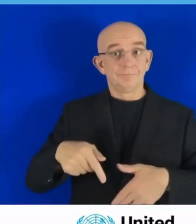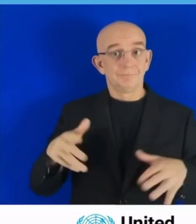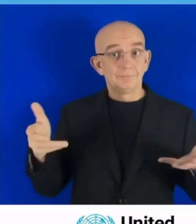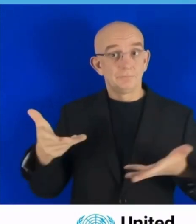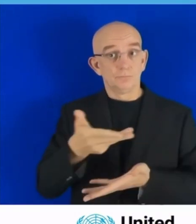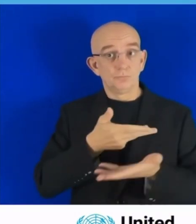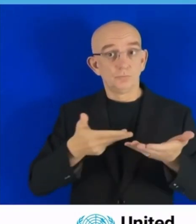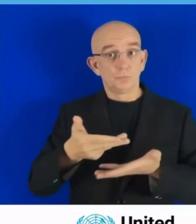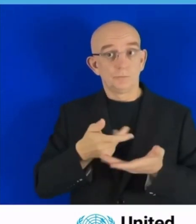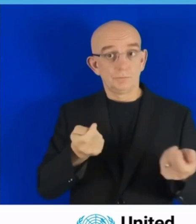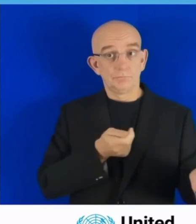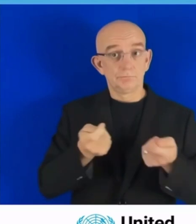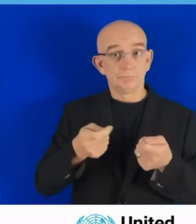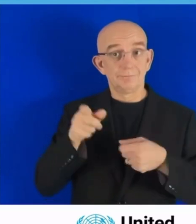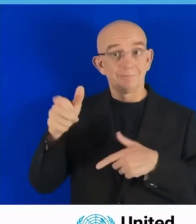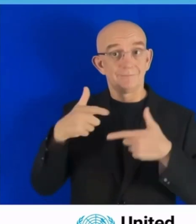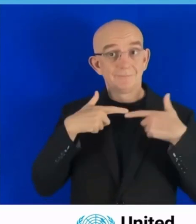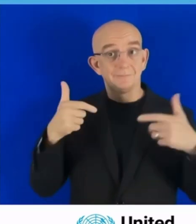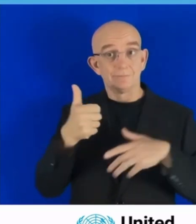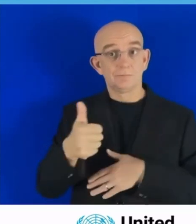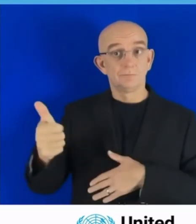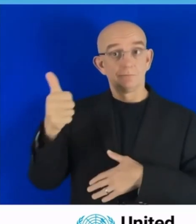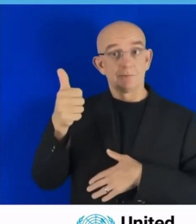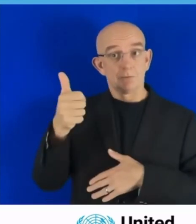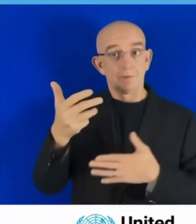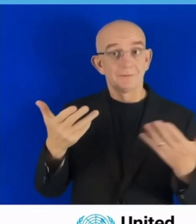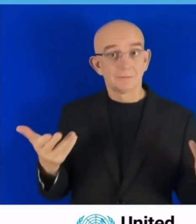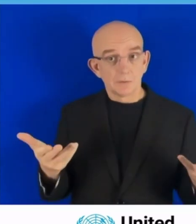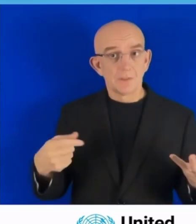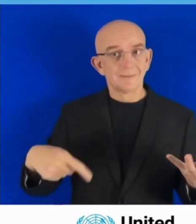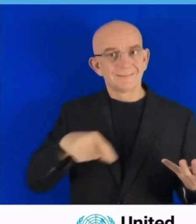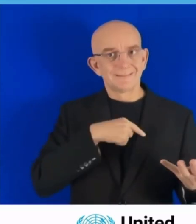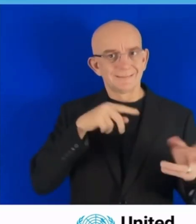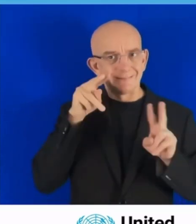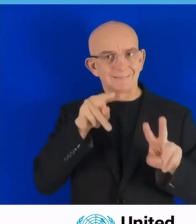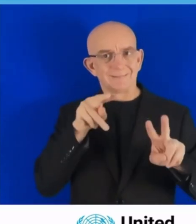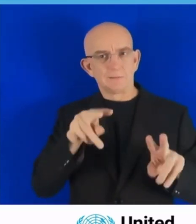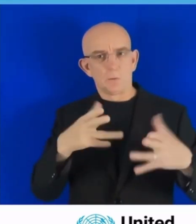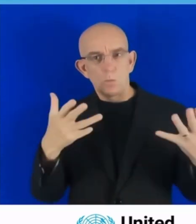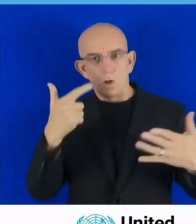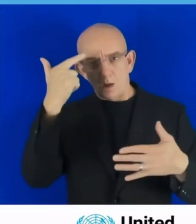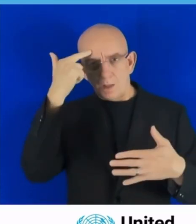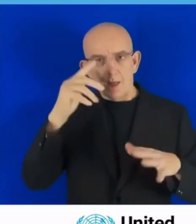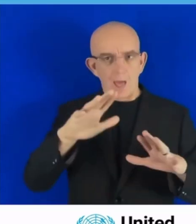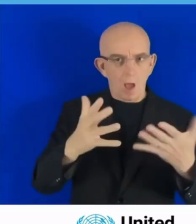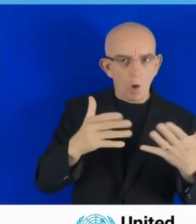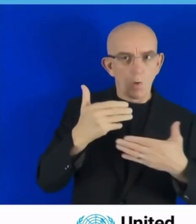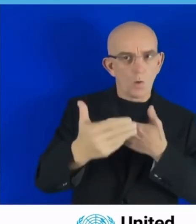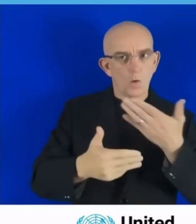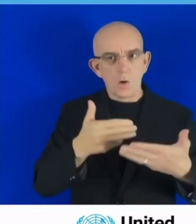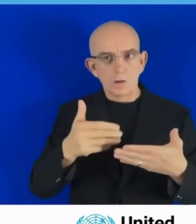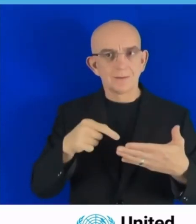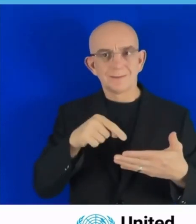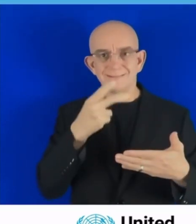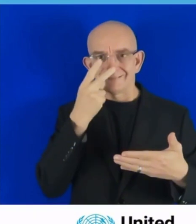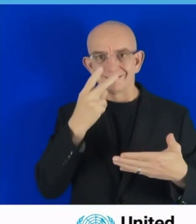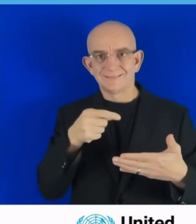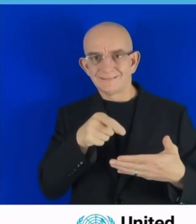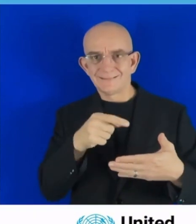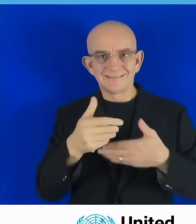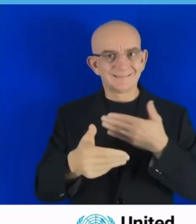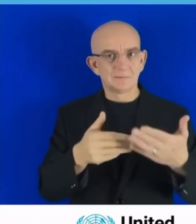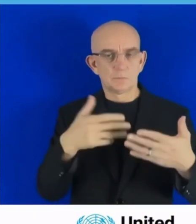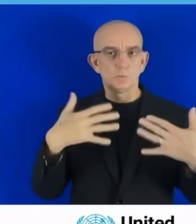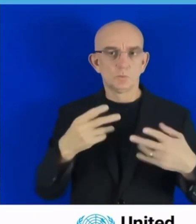el cómo, consideramos crucial que los bancos de desarrollo multilateral y regionales de desarrollo se fortalezcan a todo